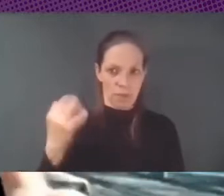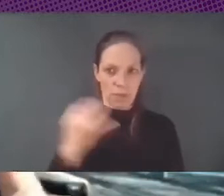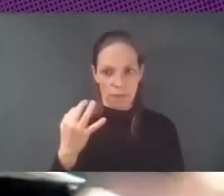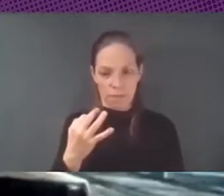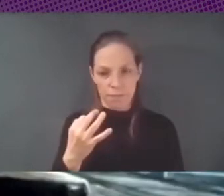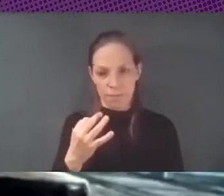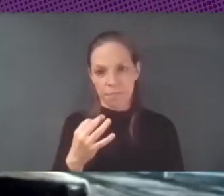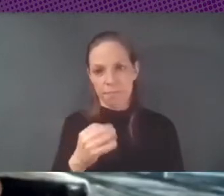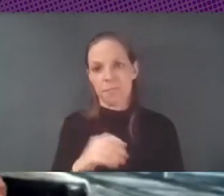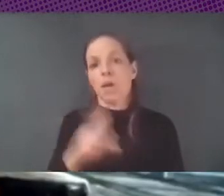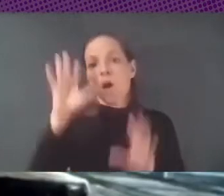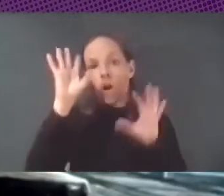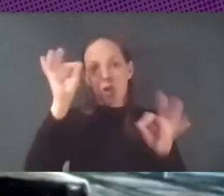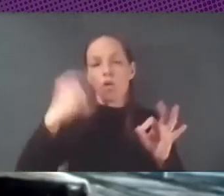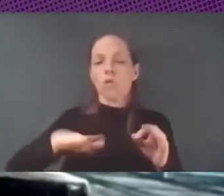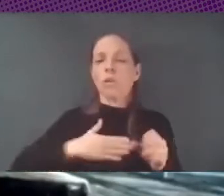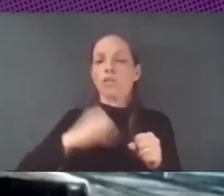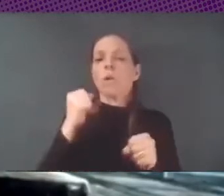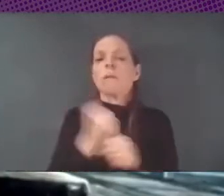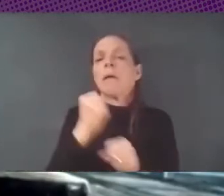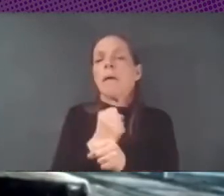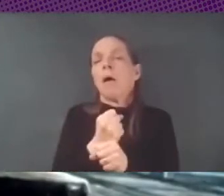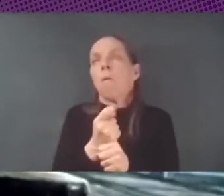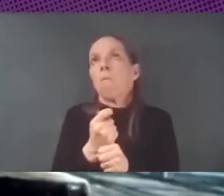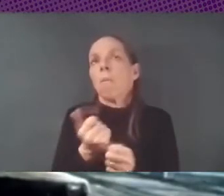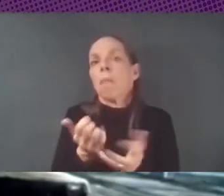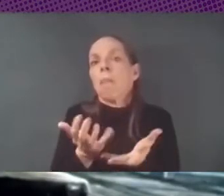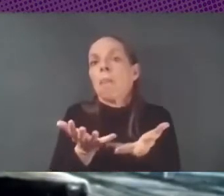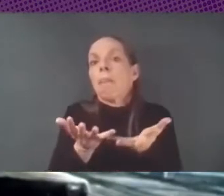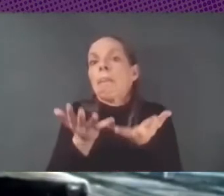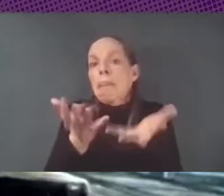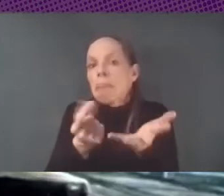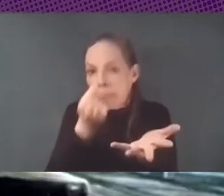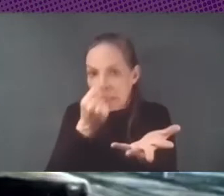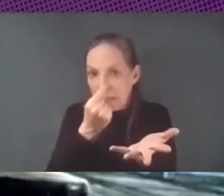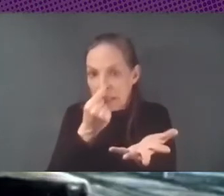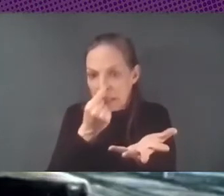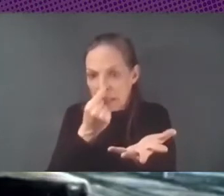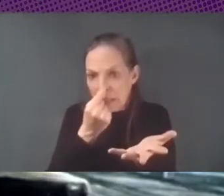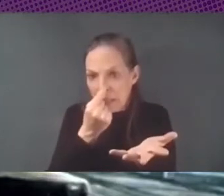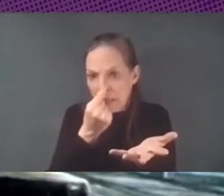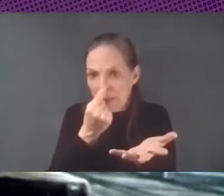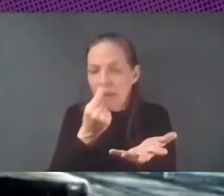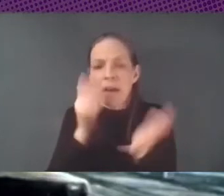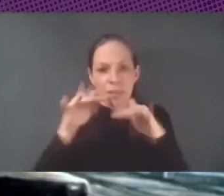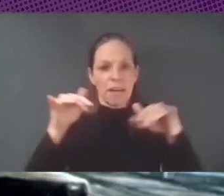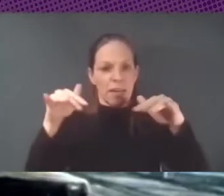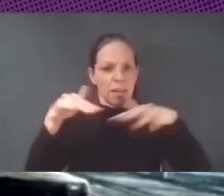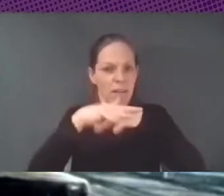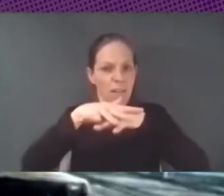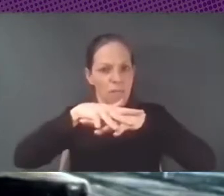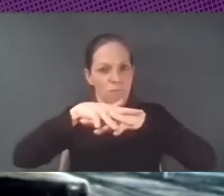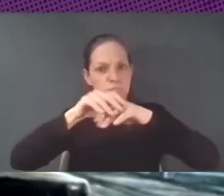es un granito de arena, ¿no? estamos hablando de algo muy pequeño con una red que ha crecido mucho pero